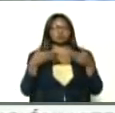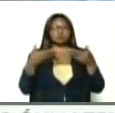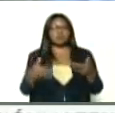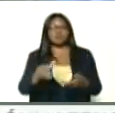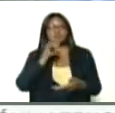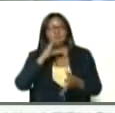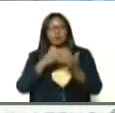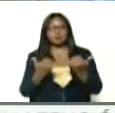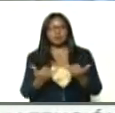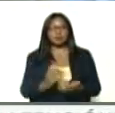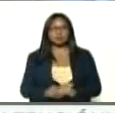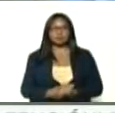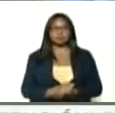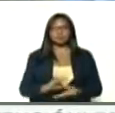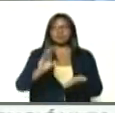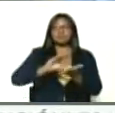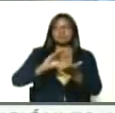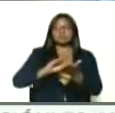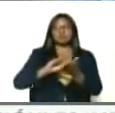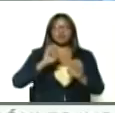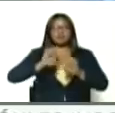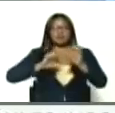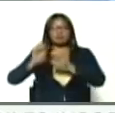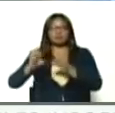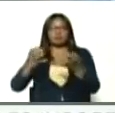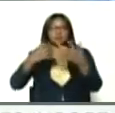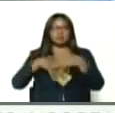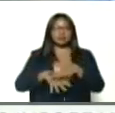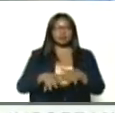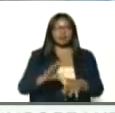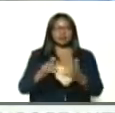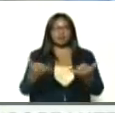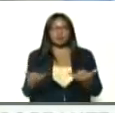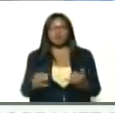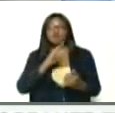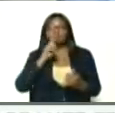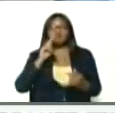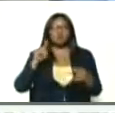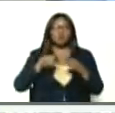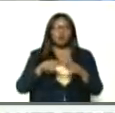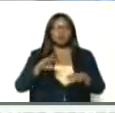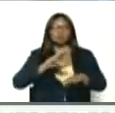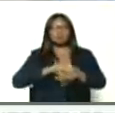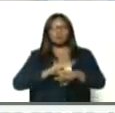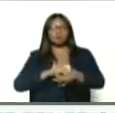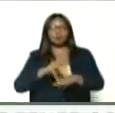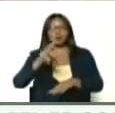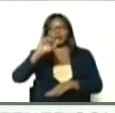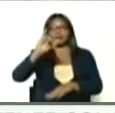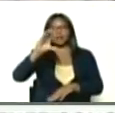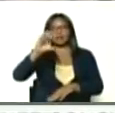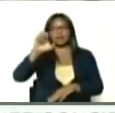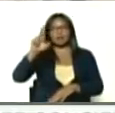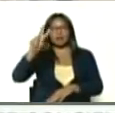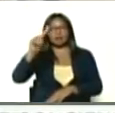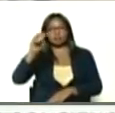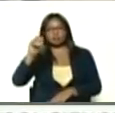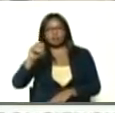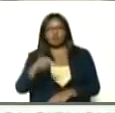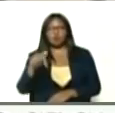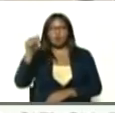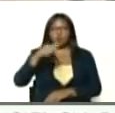acaba de decir, este centro de diagnóstico integral, que lleva por nombre, doctor Ricardo Isidro Bernal. Hoy,